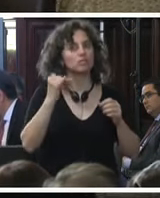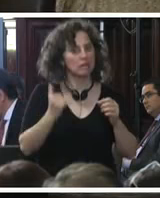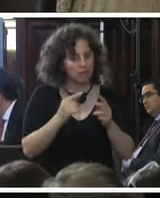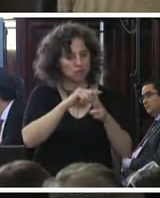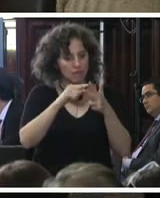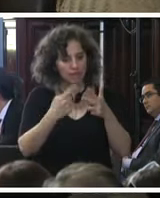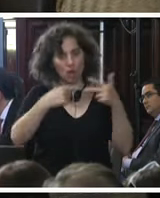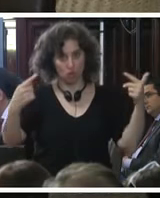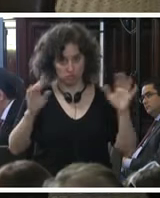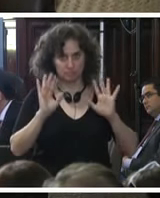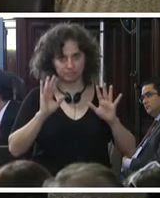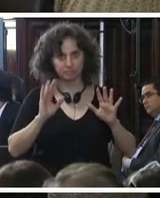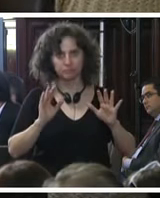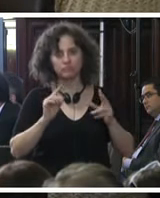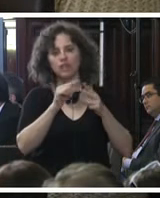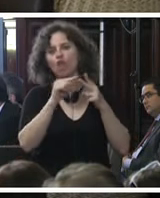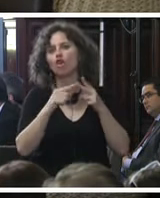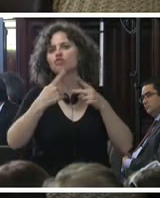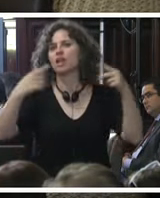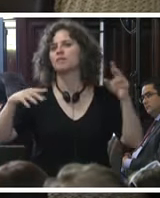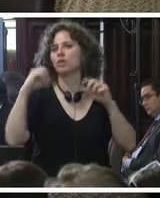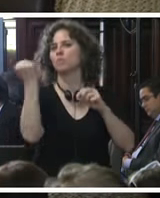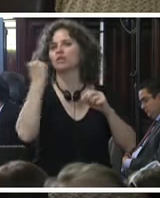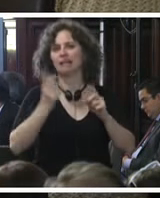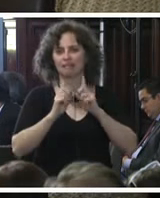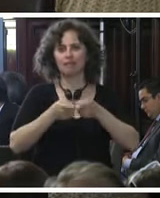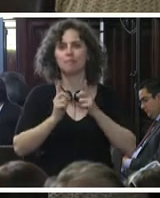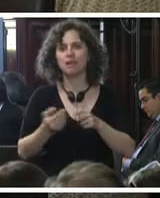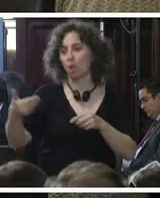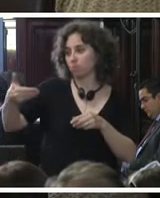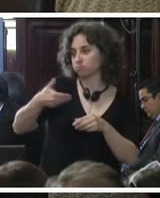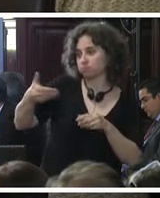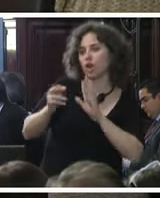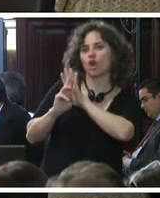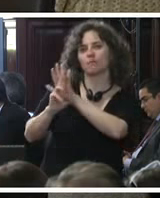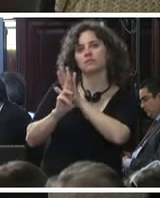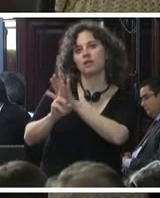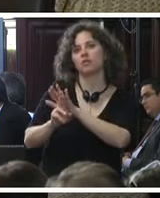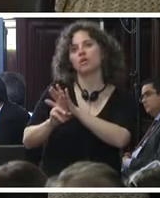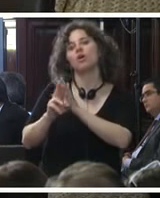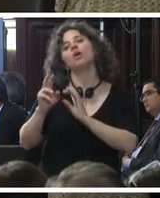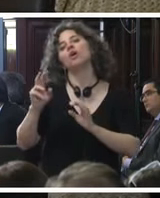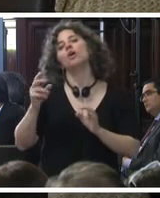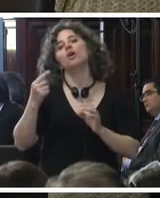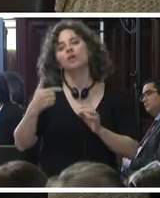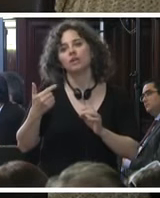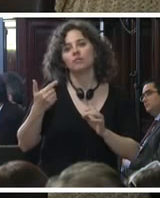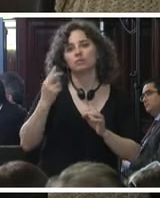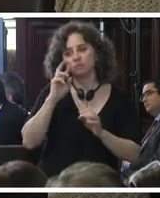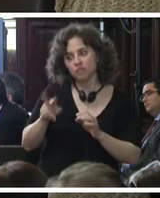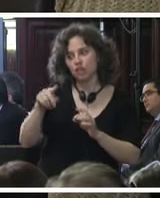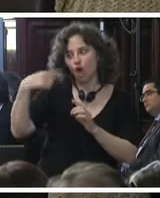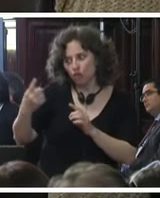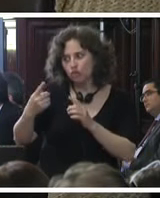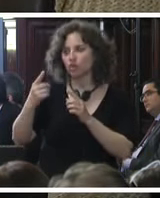refiero dos elementos adicionales a solicitud de los representantes Vidulfo Santiago hemos atendido también a